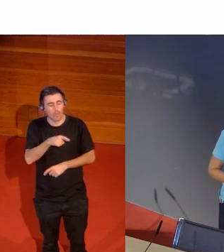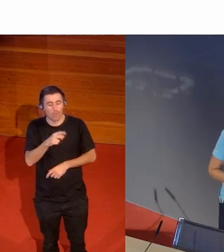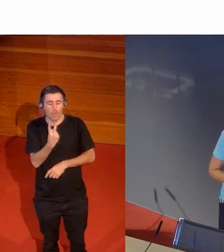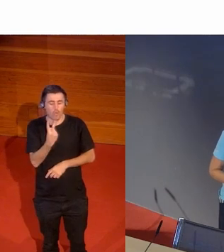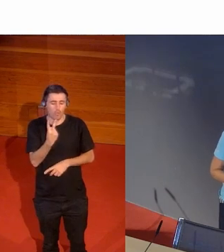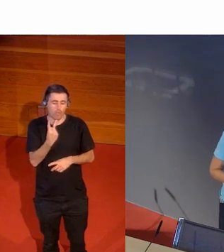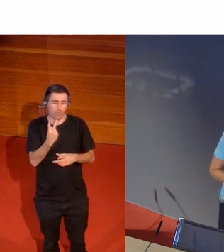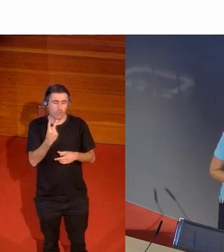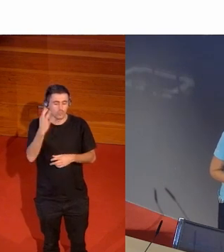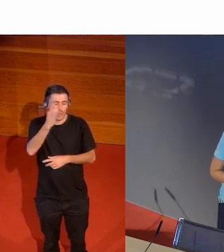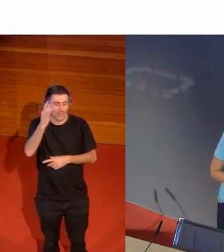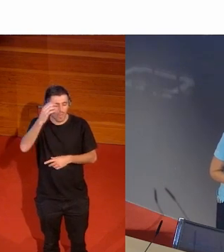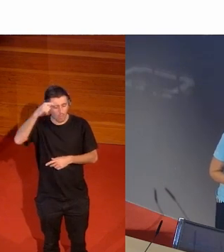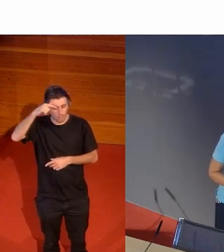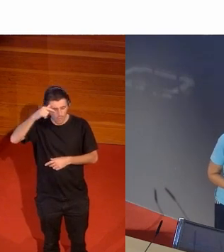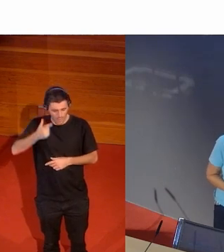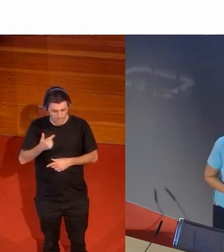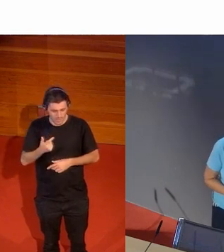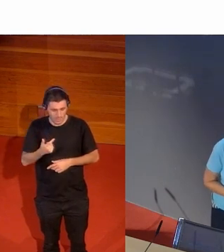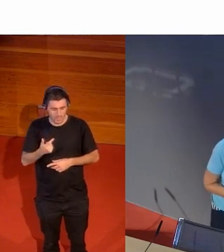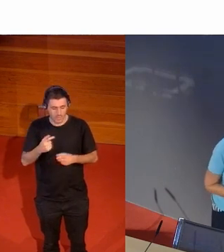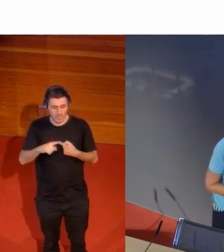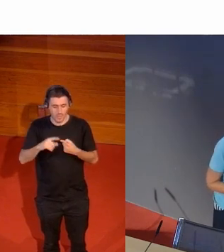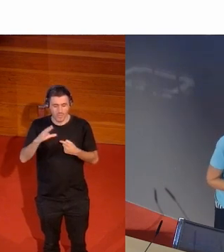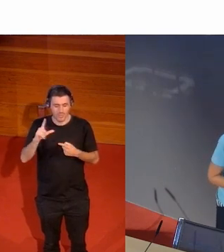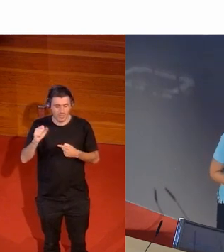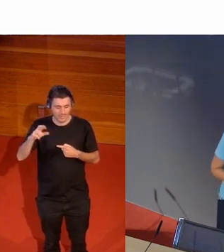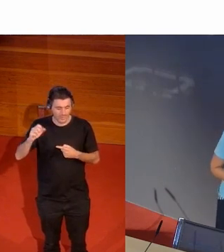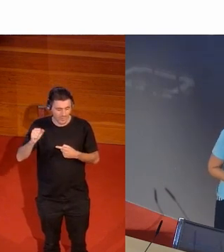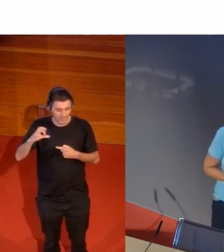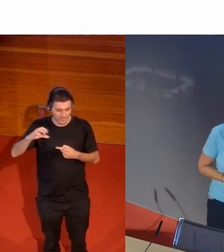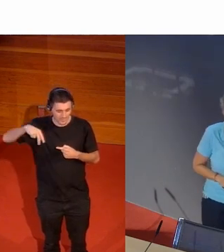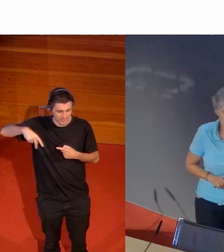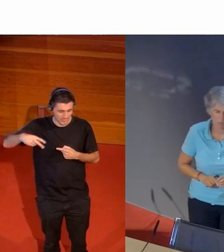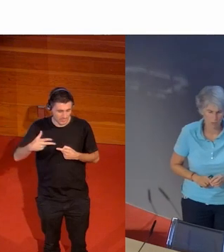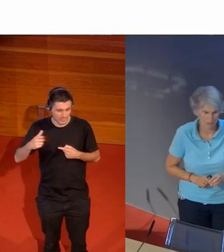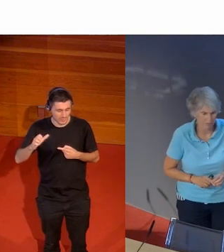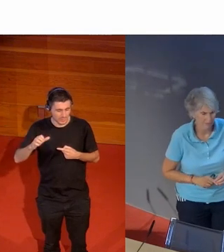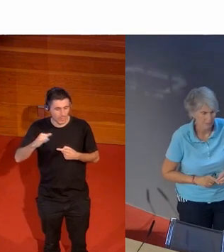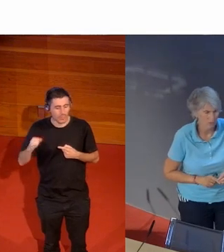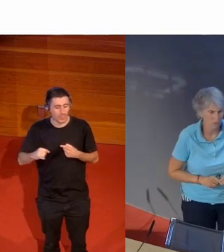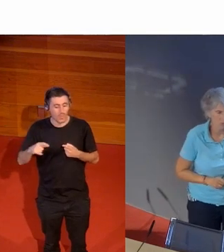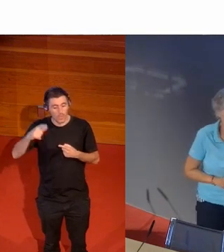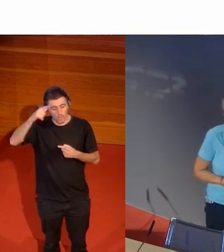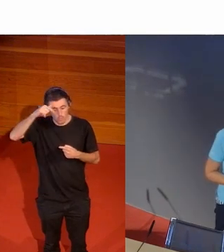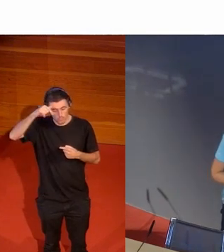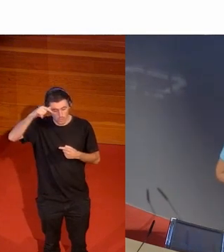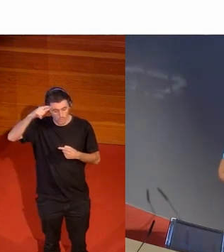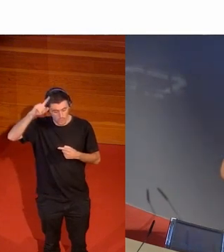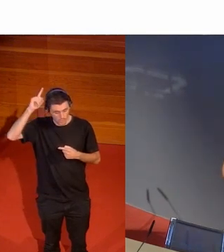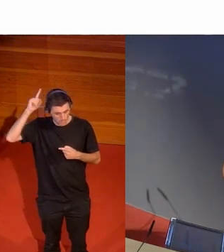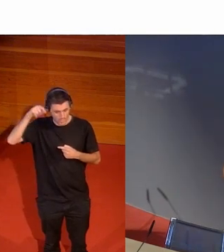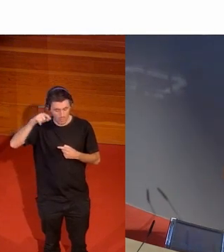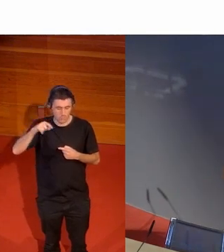muy clarificadoras Clara Sánchez de Baranda que es doctora en comunicación en la Universidad Juan Carlos I de Getafe hizo la tesis